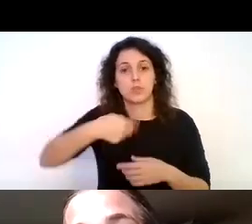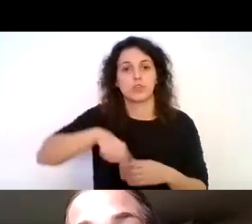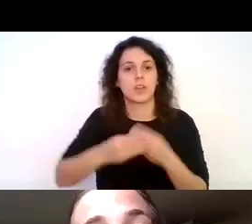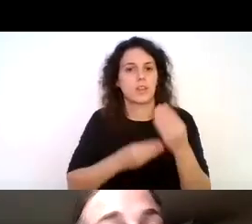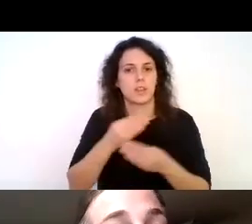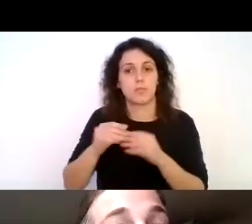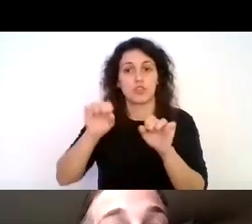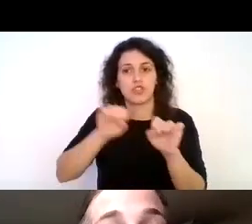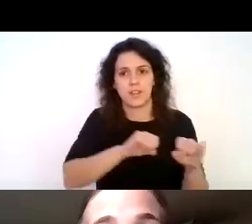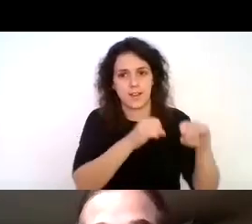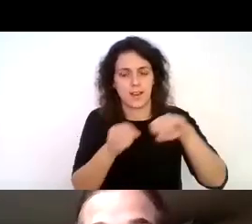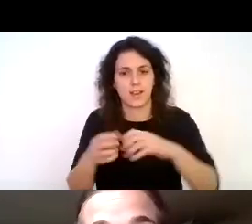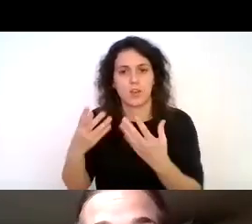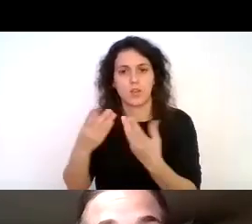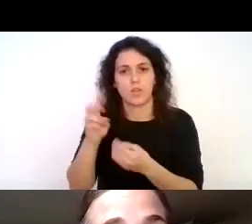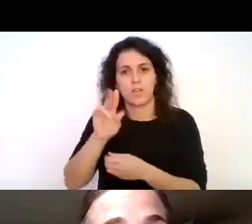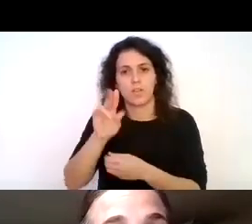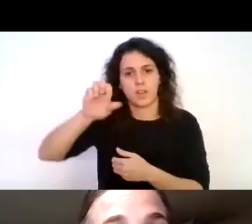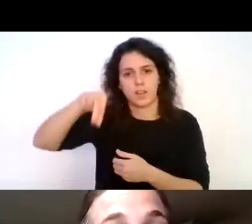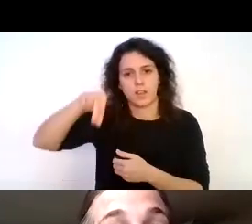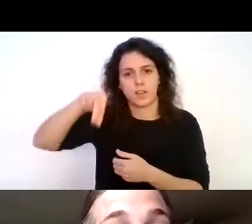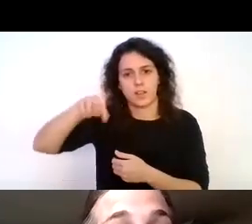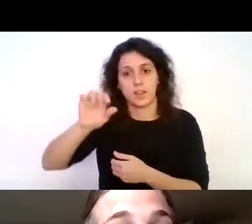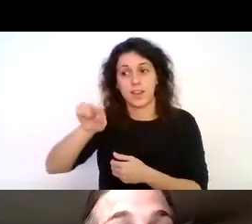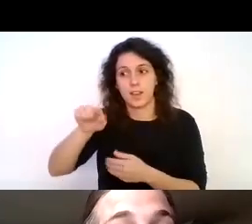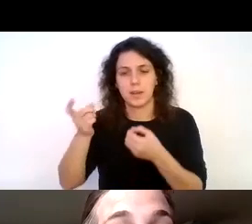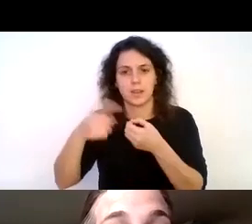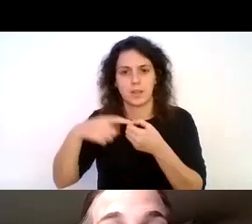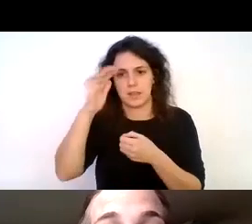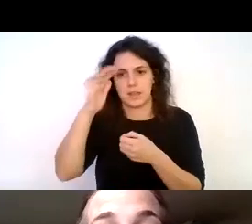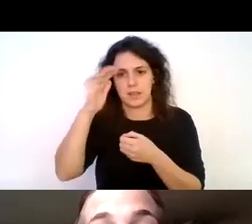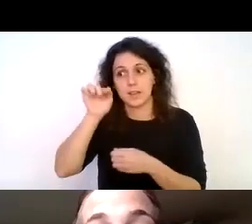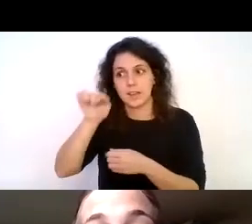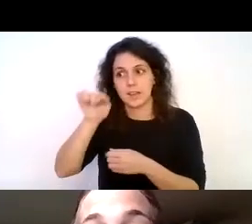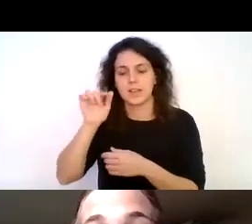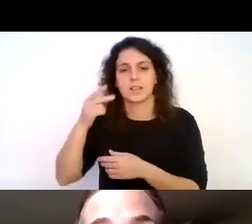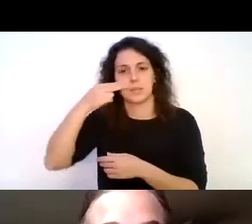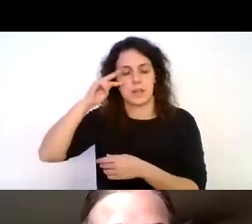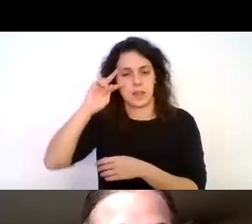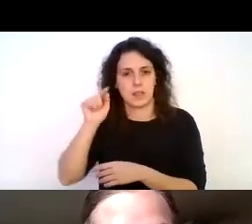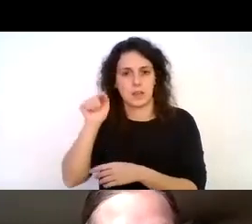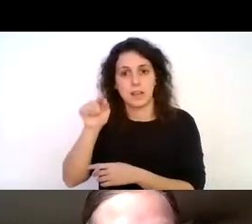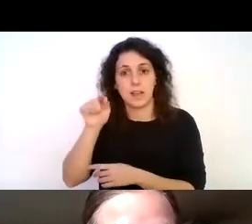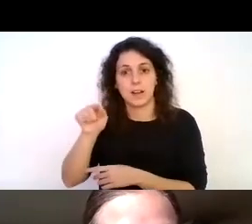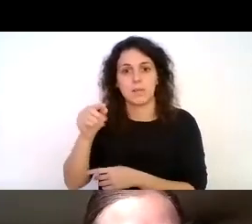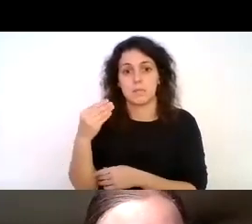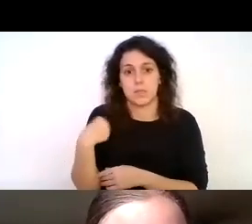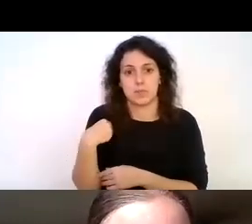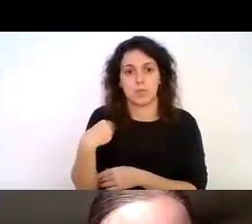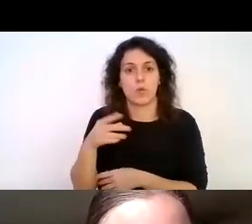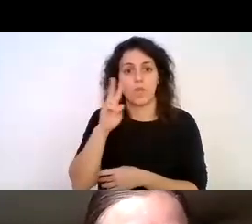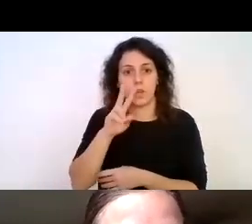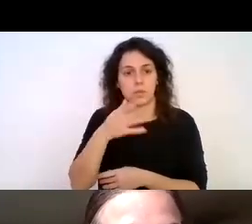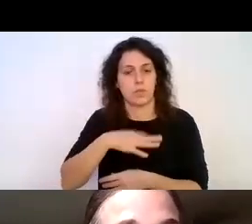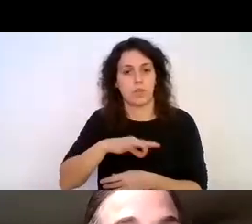con Vicente Yona que era el participante principal de esa expedición Vicente Yona que podemos ver entonces si